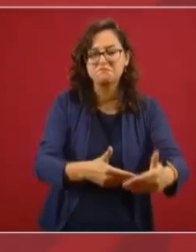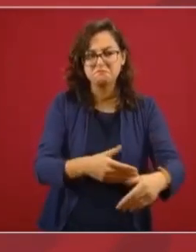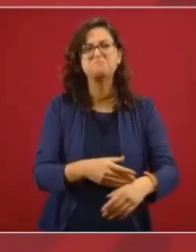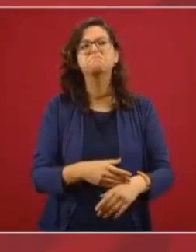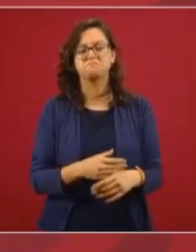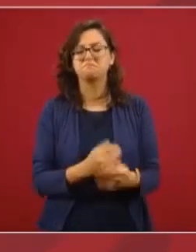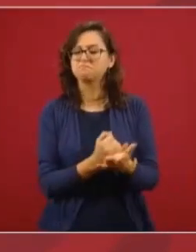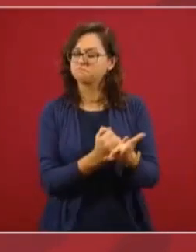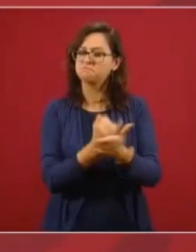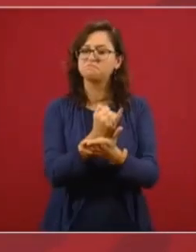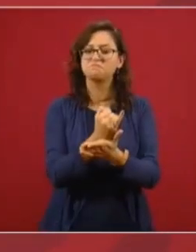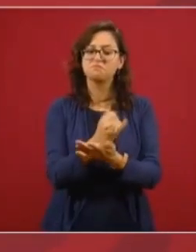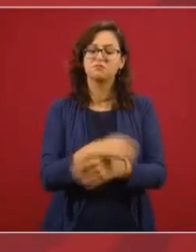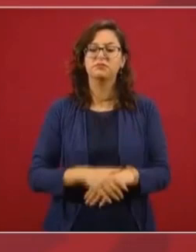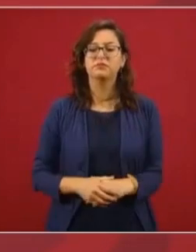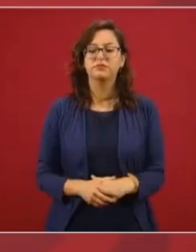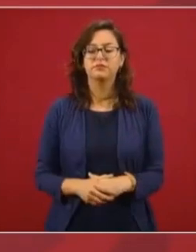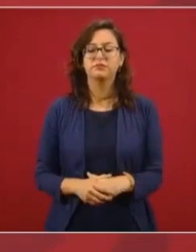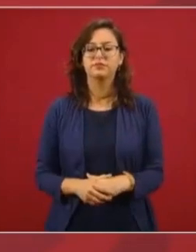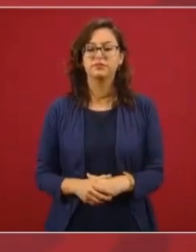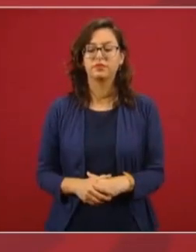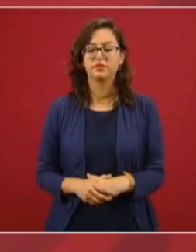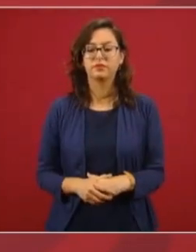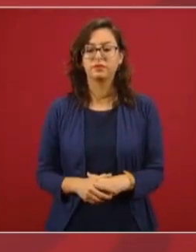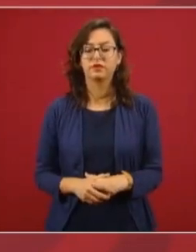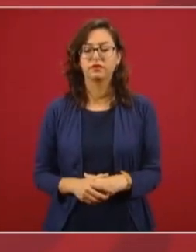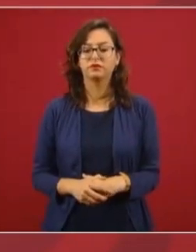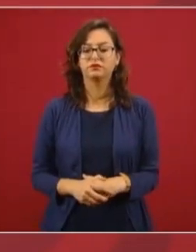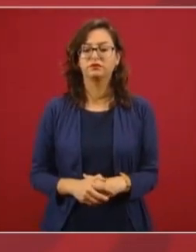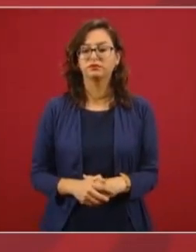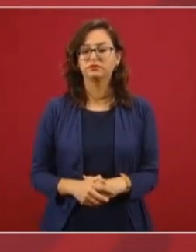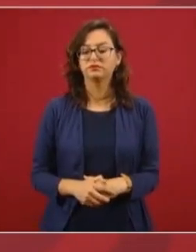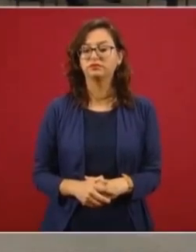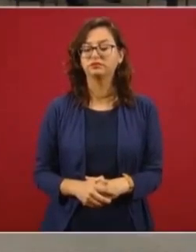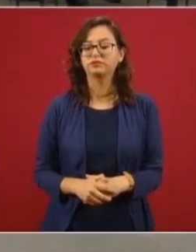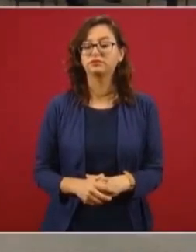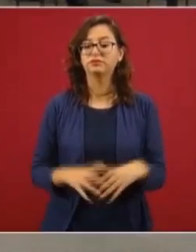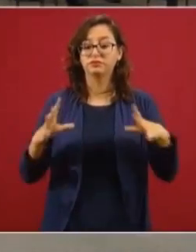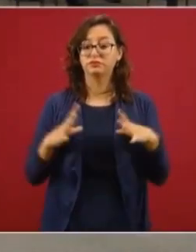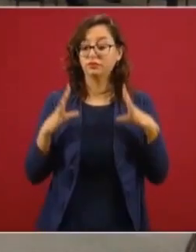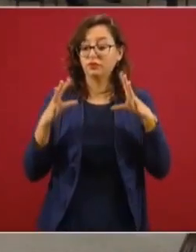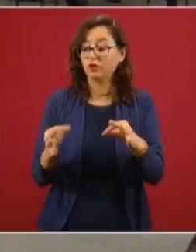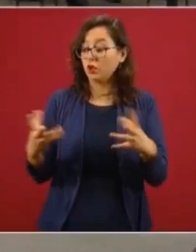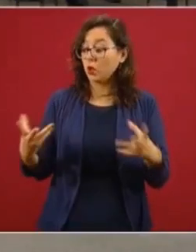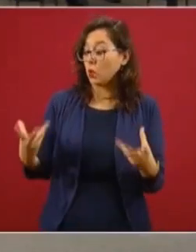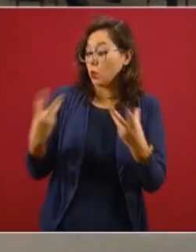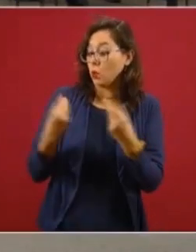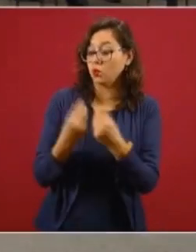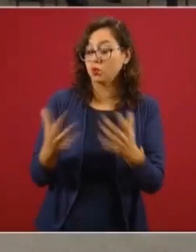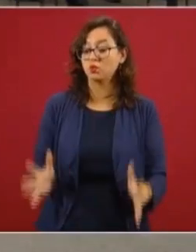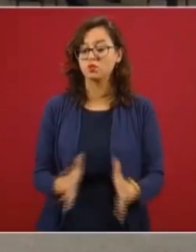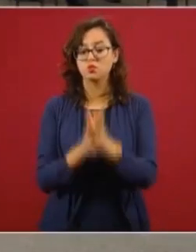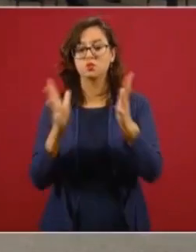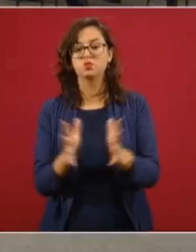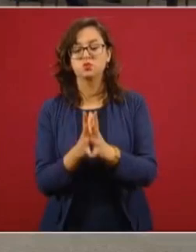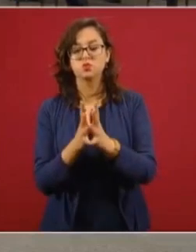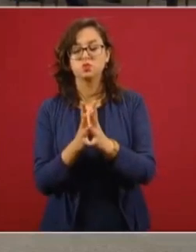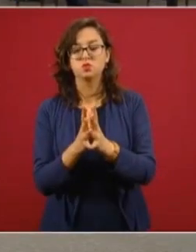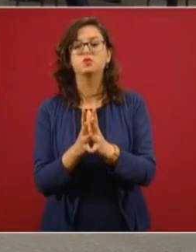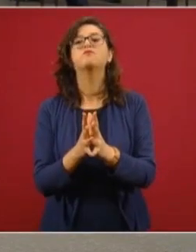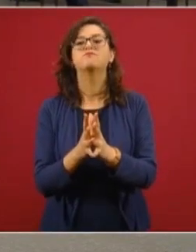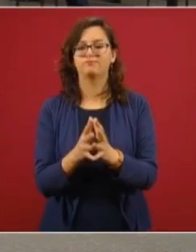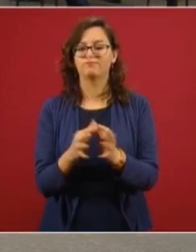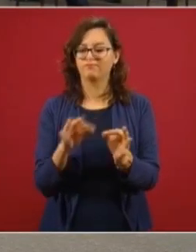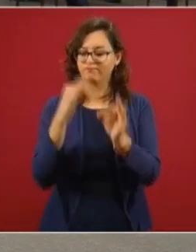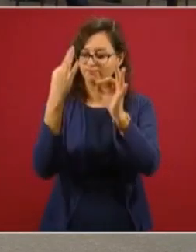subsecuentes. Entonces, la Fundación, al participar, garantiza que efectivamente se pueda iniciar la